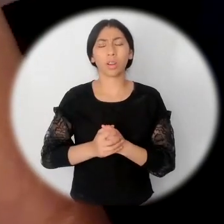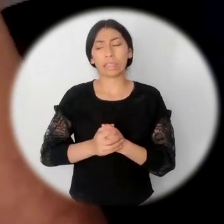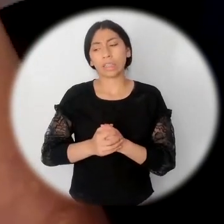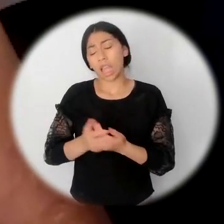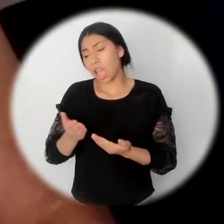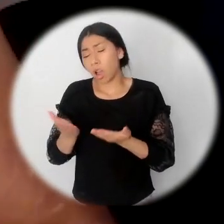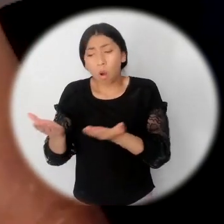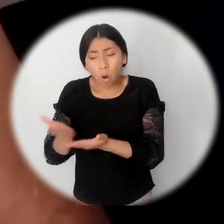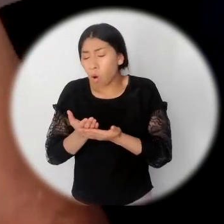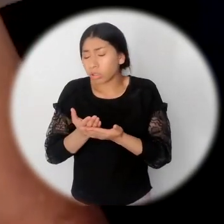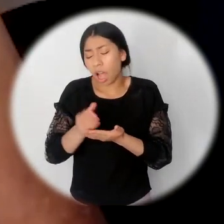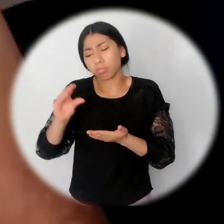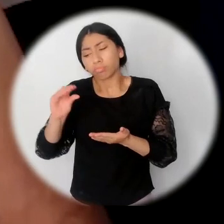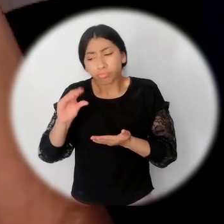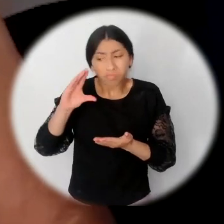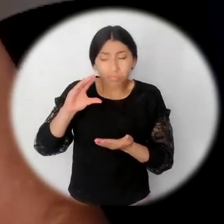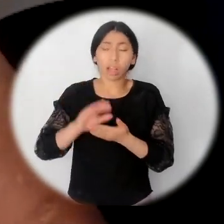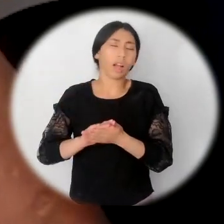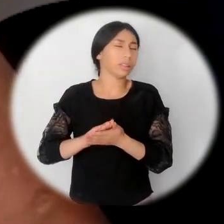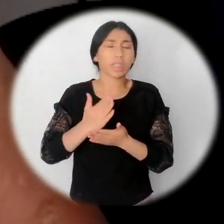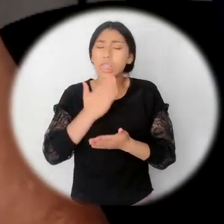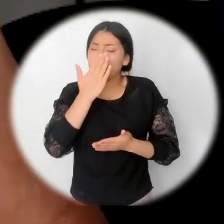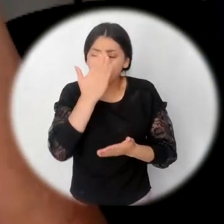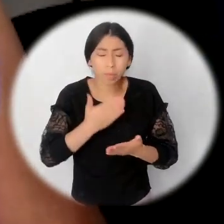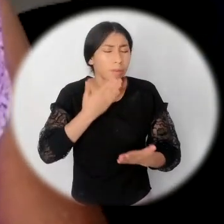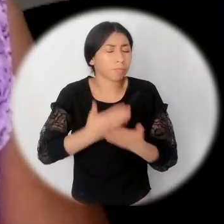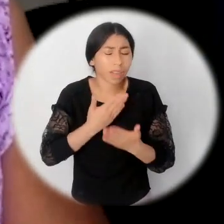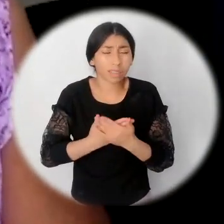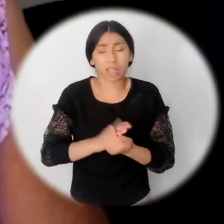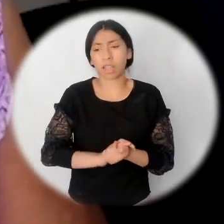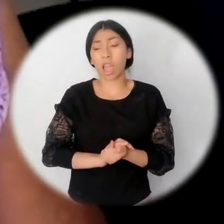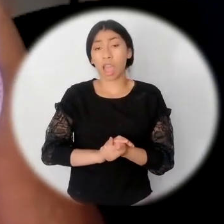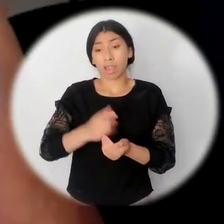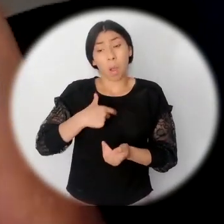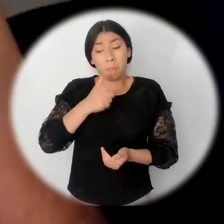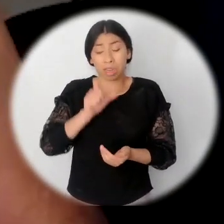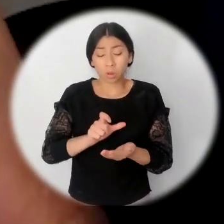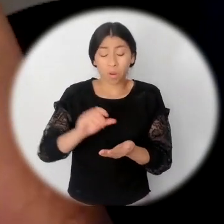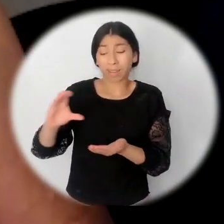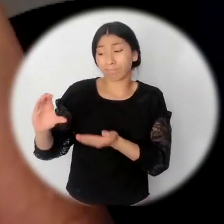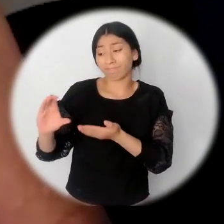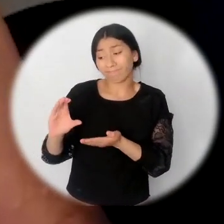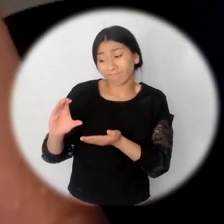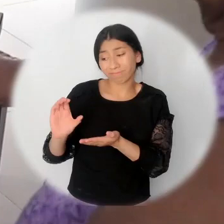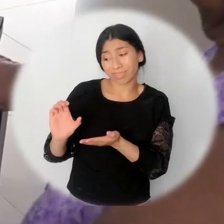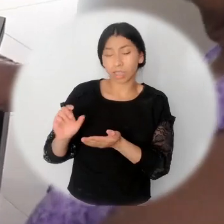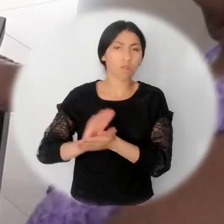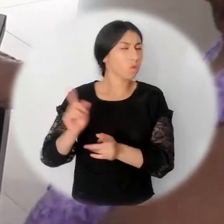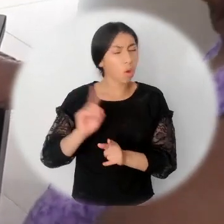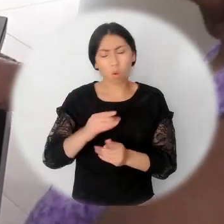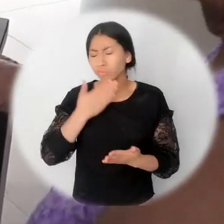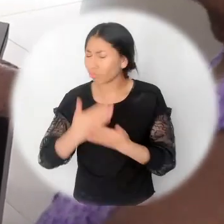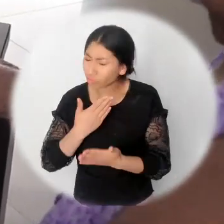Puede ser cualquier cosa, pero le sirve. Nunca debe ser uno desagradecido. Nada, porque deja platicar que uno la coge.